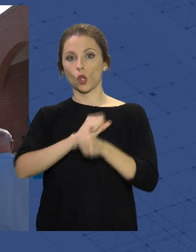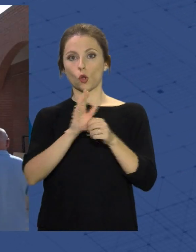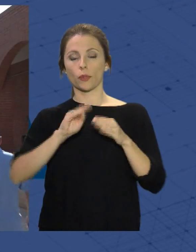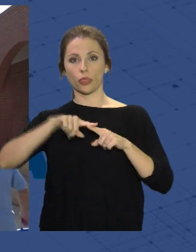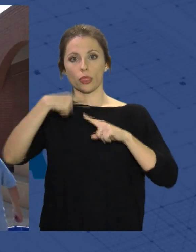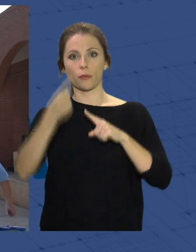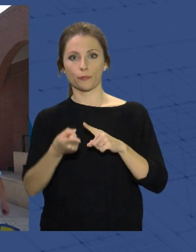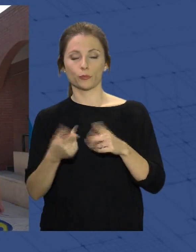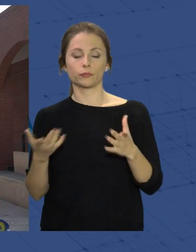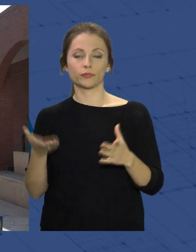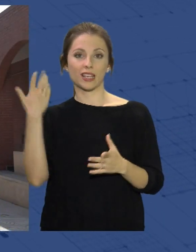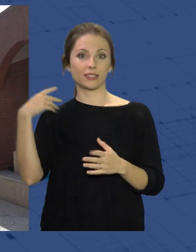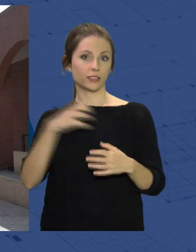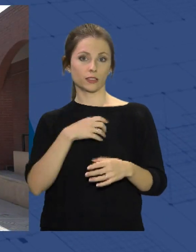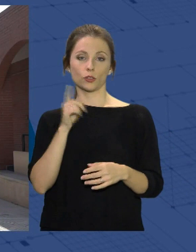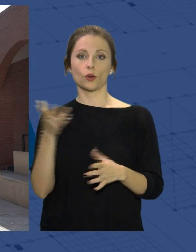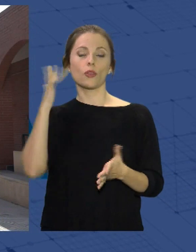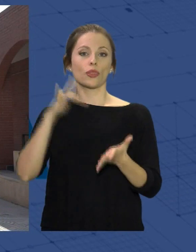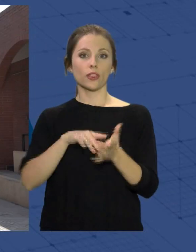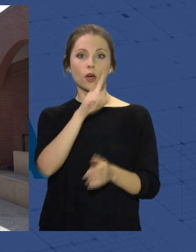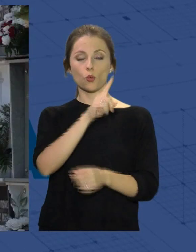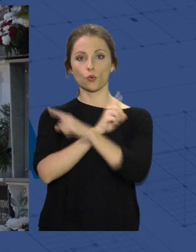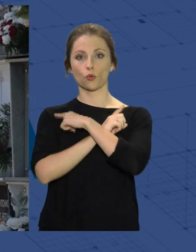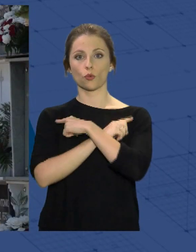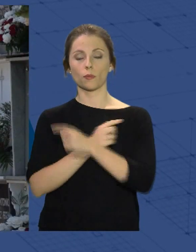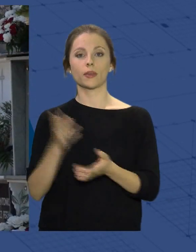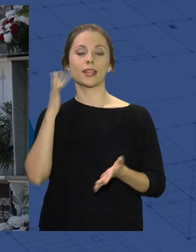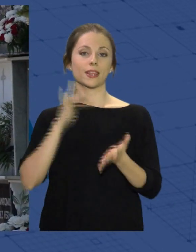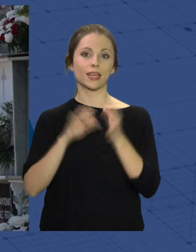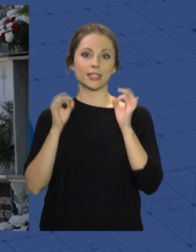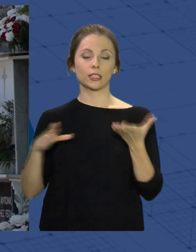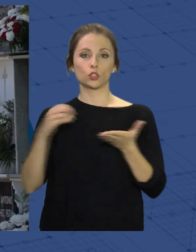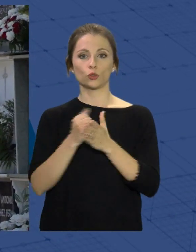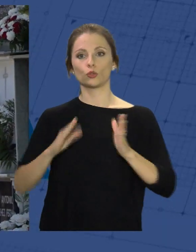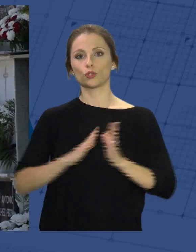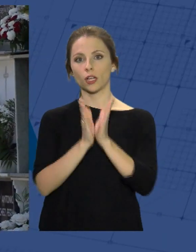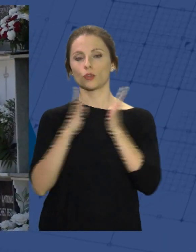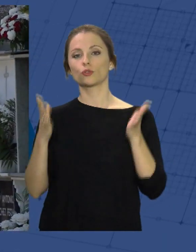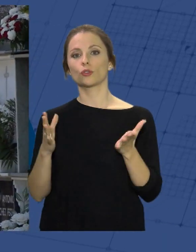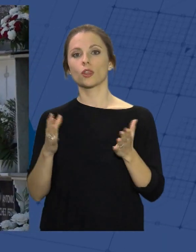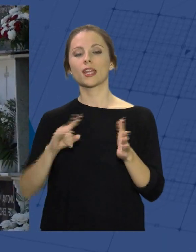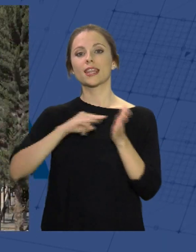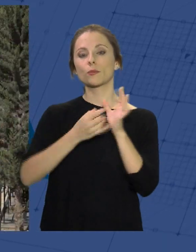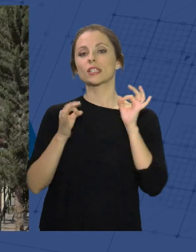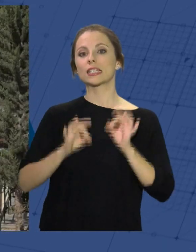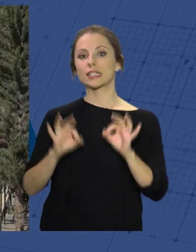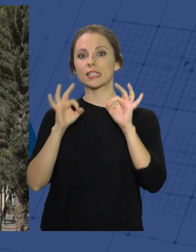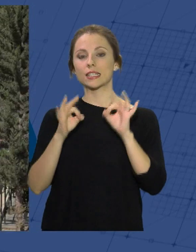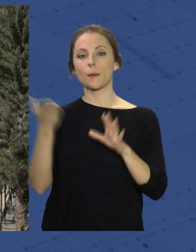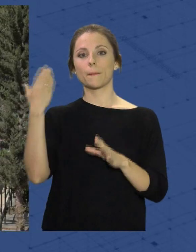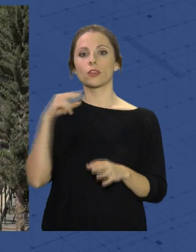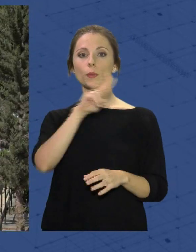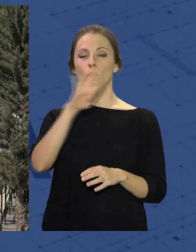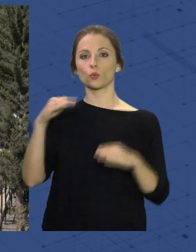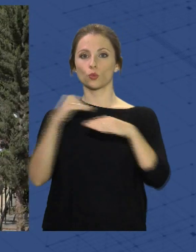intensificada en la jornada del 1 de noviembre, Día de Todos los Santos, por lo que se intensificó el dispositivo especial puesto en marcha el pasado 24 de octubre